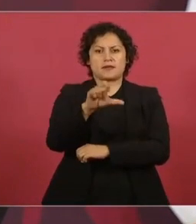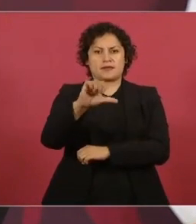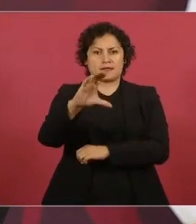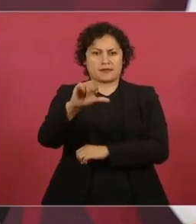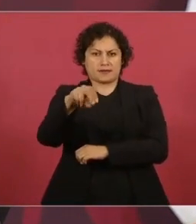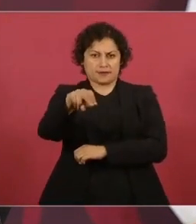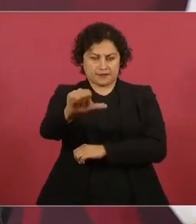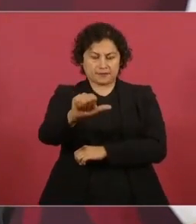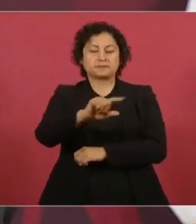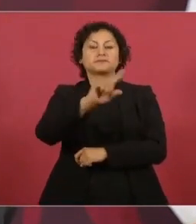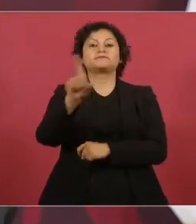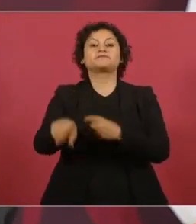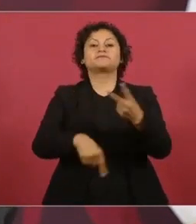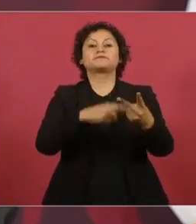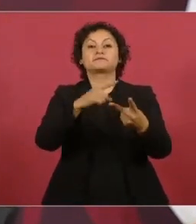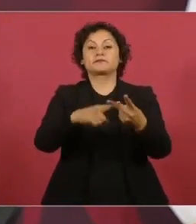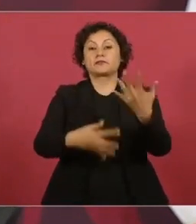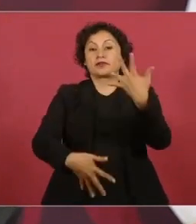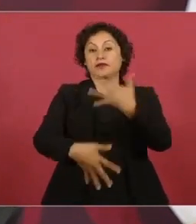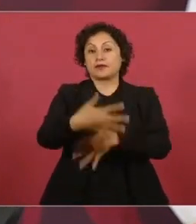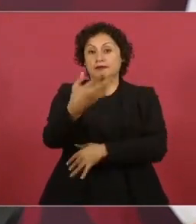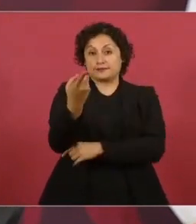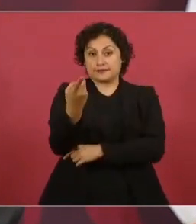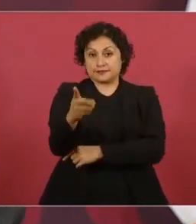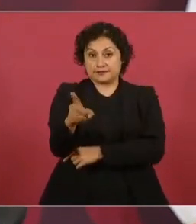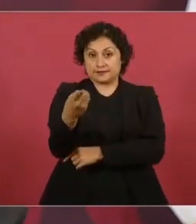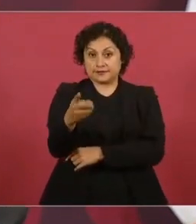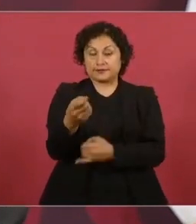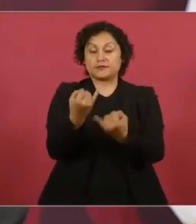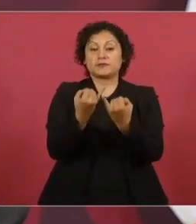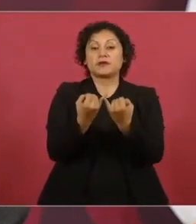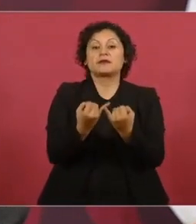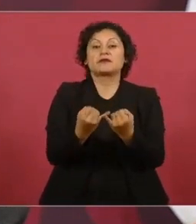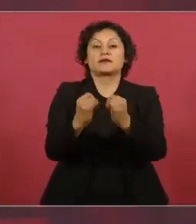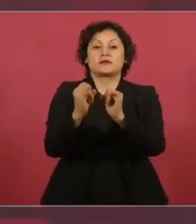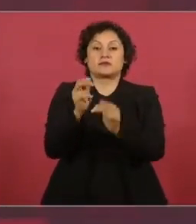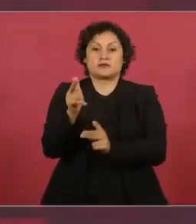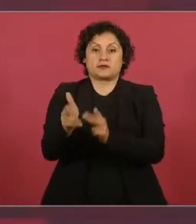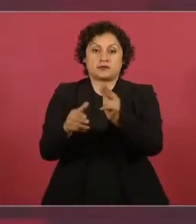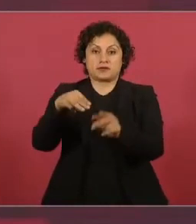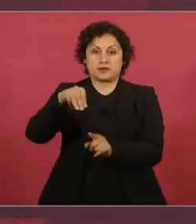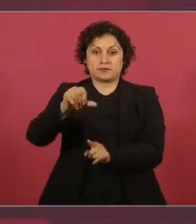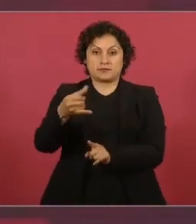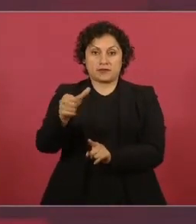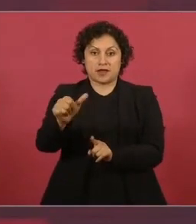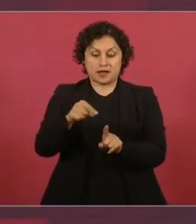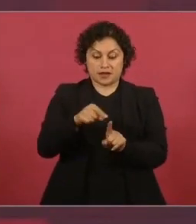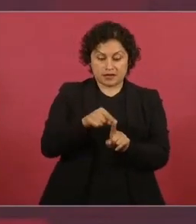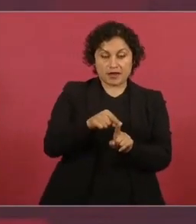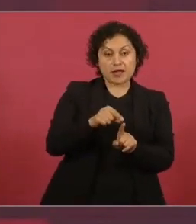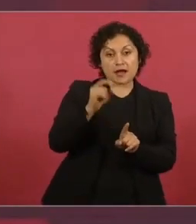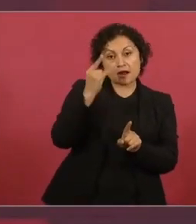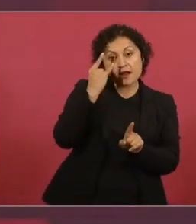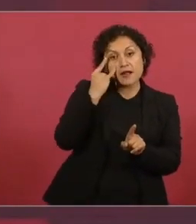es el tren maya de Campeche a Cancún